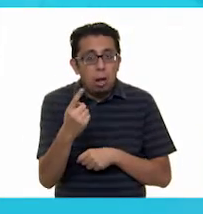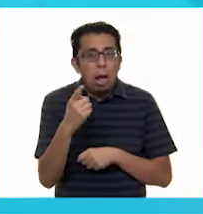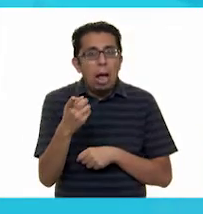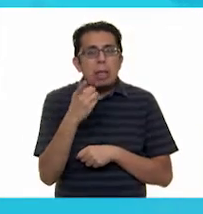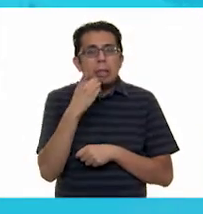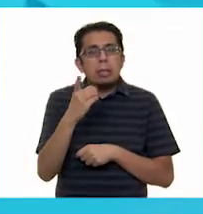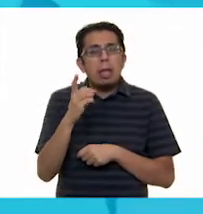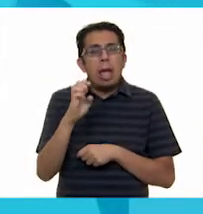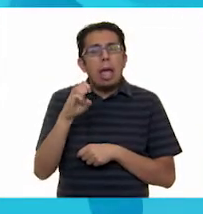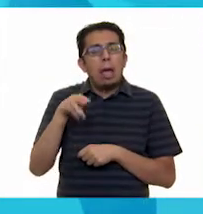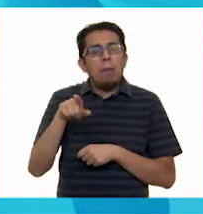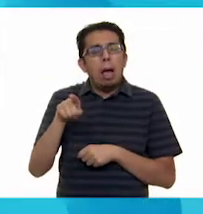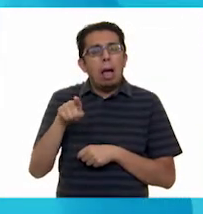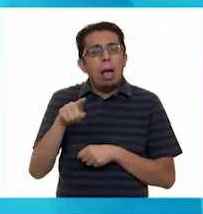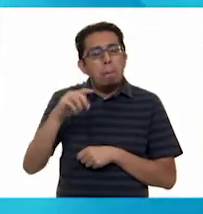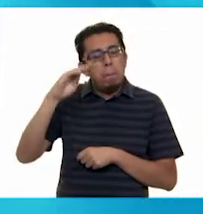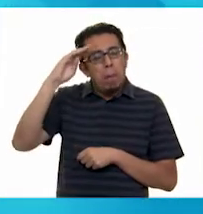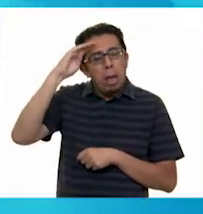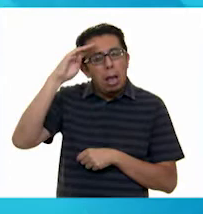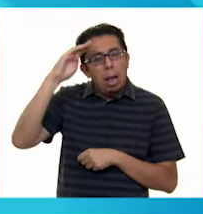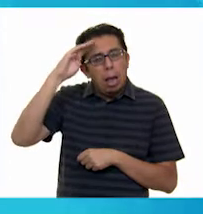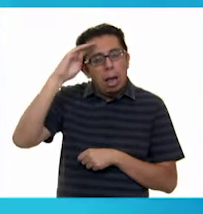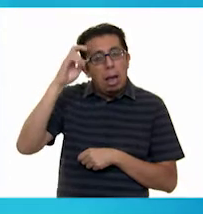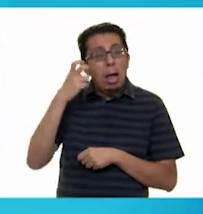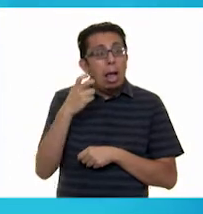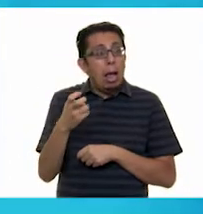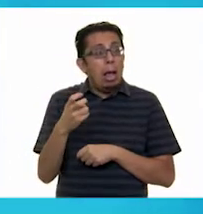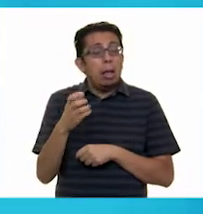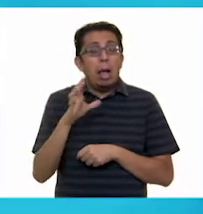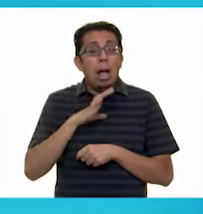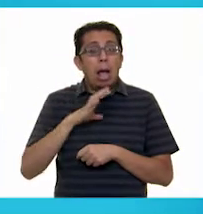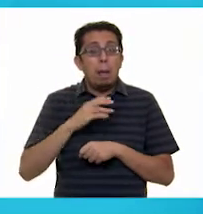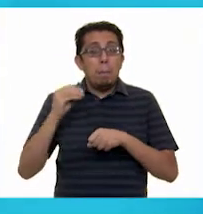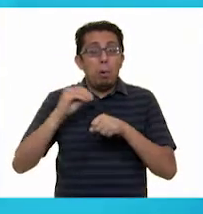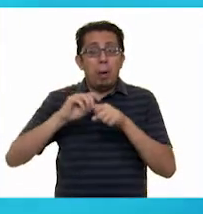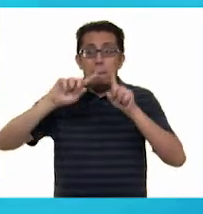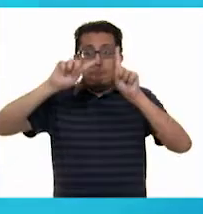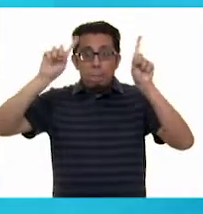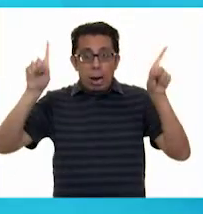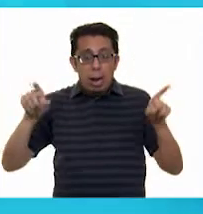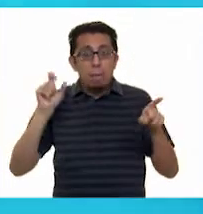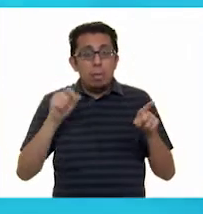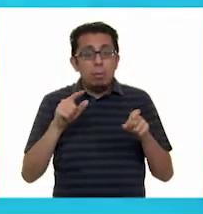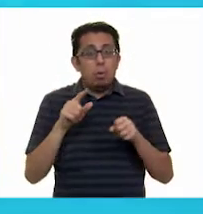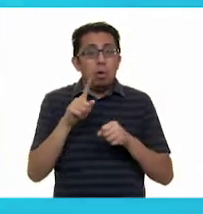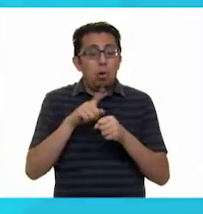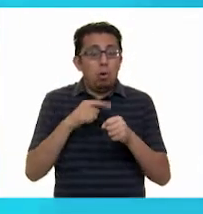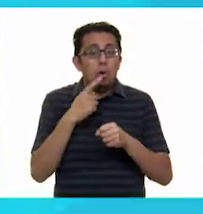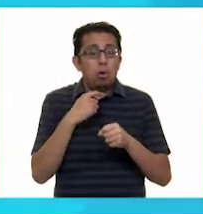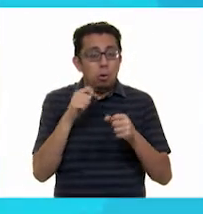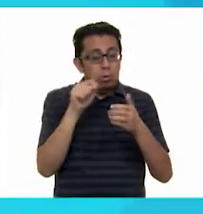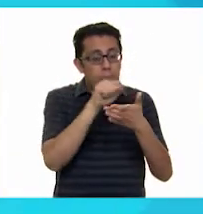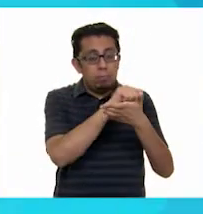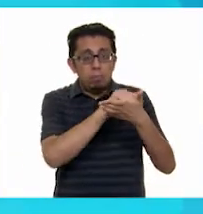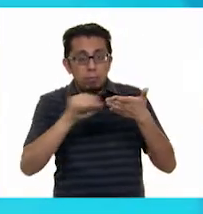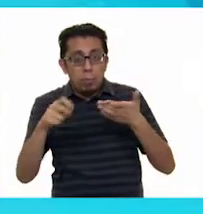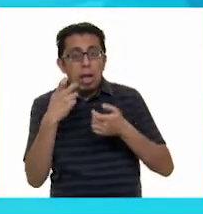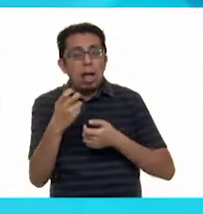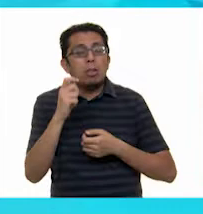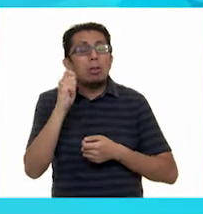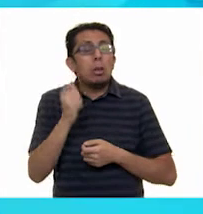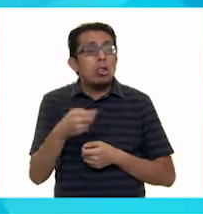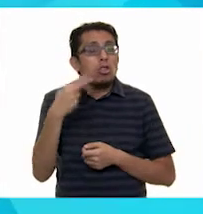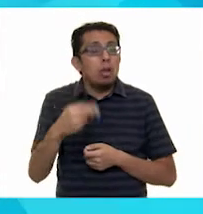pensativa, que son las marcas que están entre paréntesis y subrayado con color rojo, les vamos a llamar